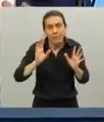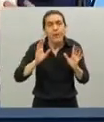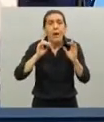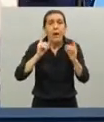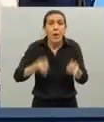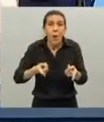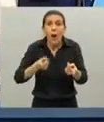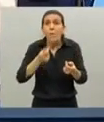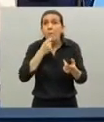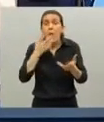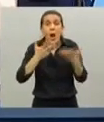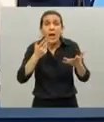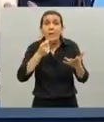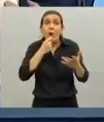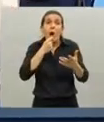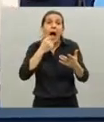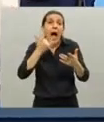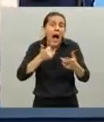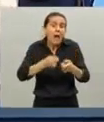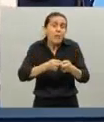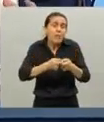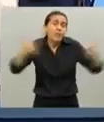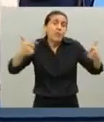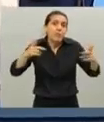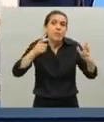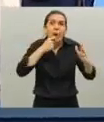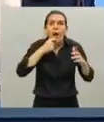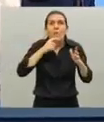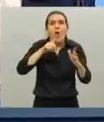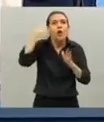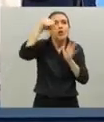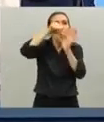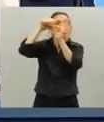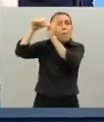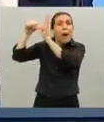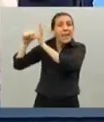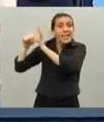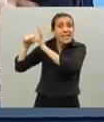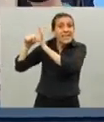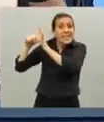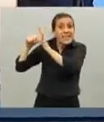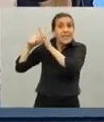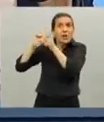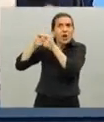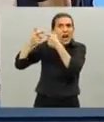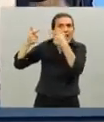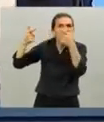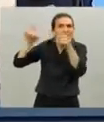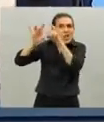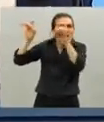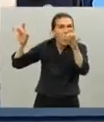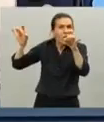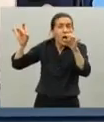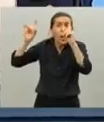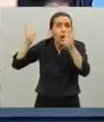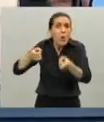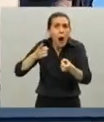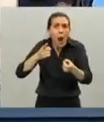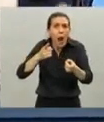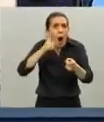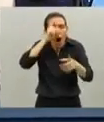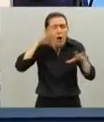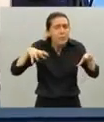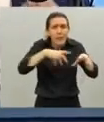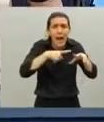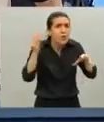si hay un desborde como el que ocurrió en los países cuando la curva se empezó a acelerar no hay sistema que aguante por